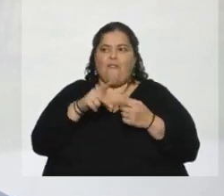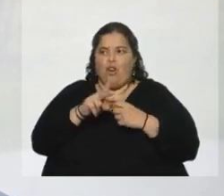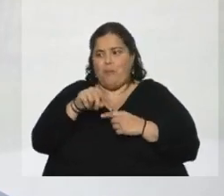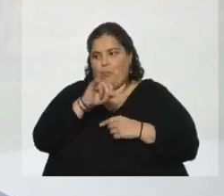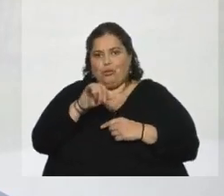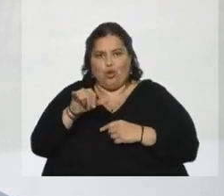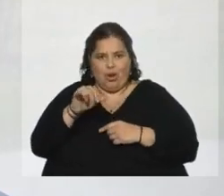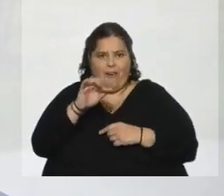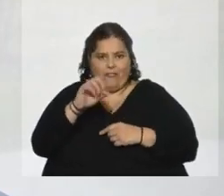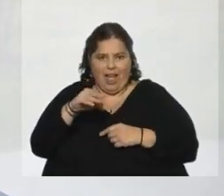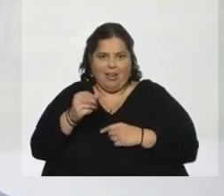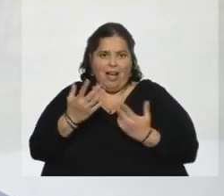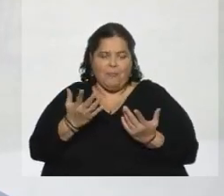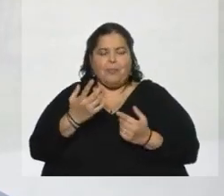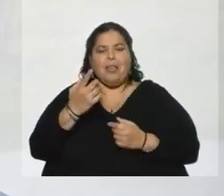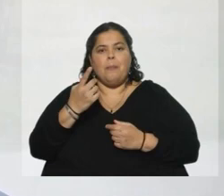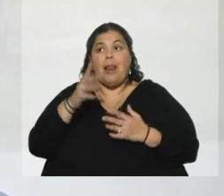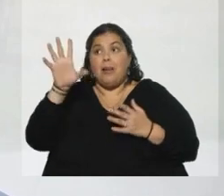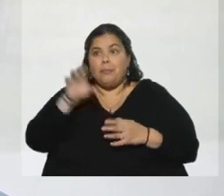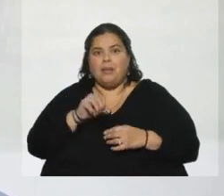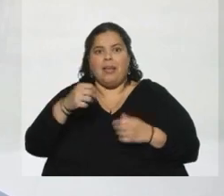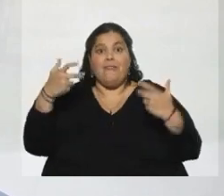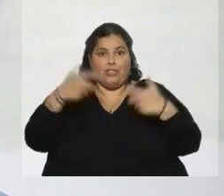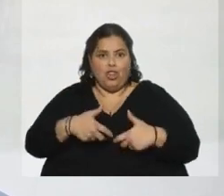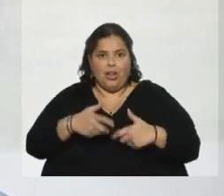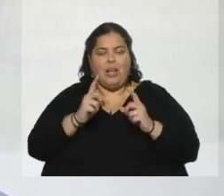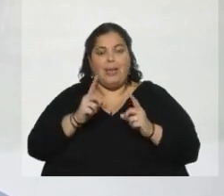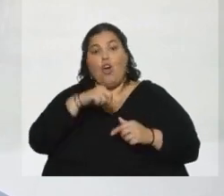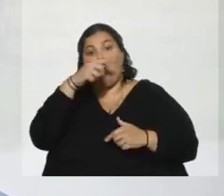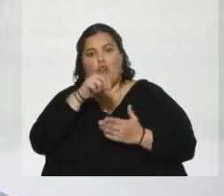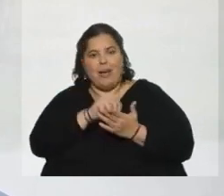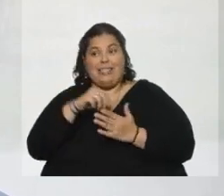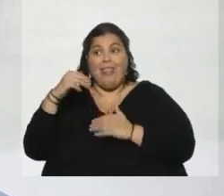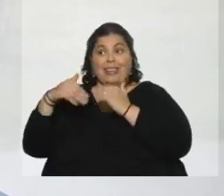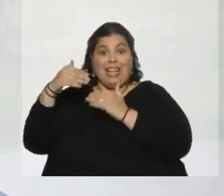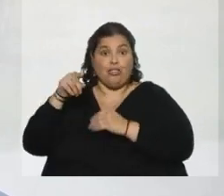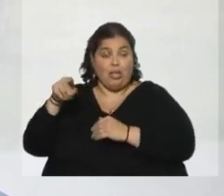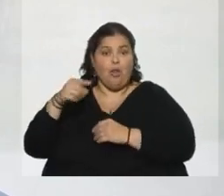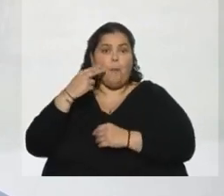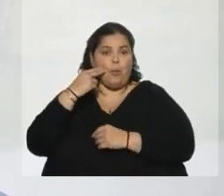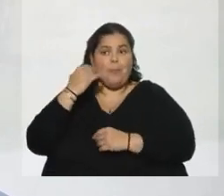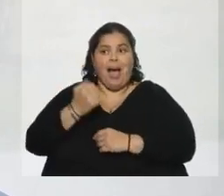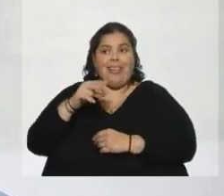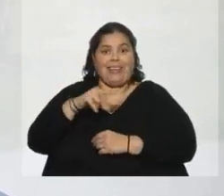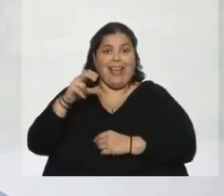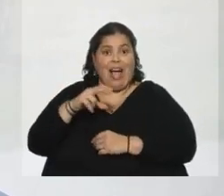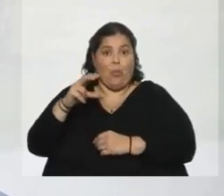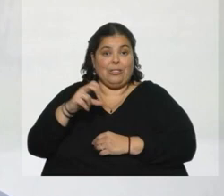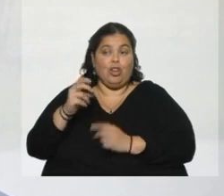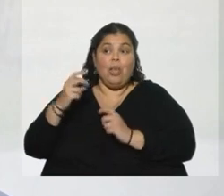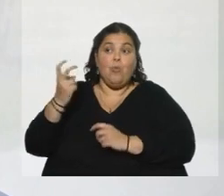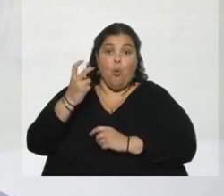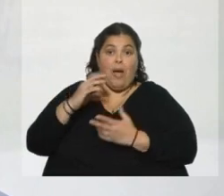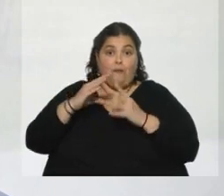atraer inversiones y los países desarrollados que, de alguna manera, tienen un problema de recaudación y salen a buscar esos recursos.